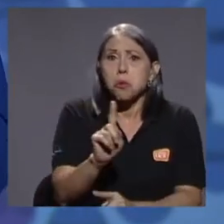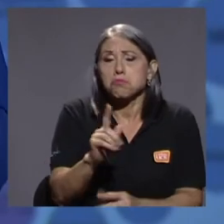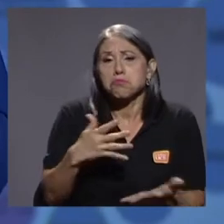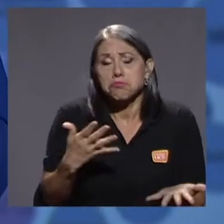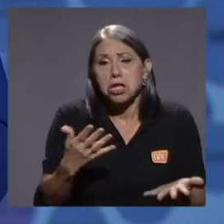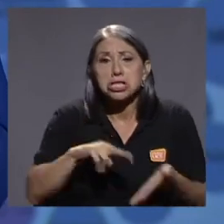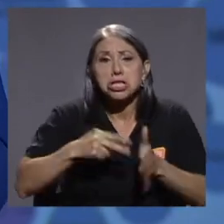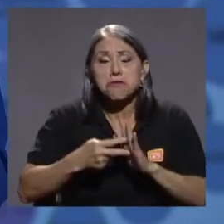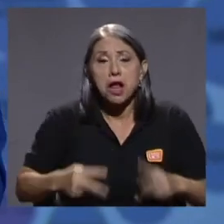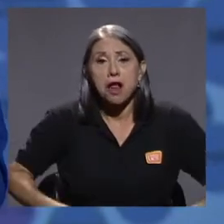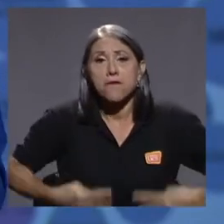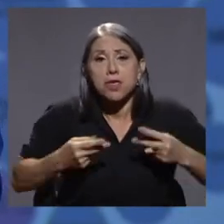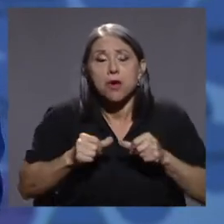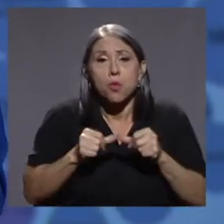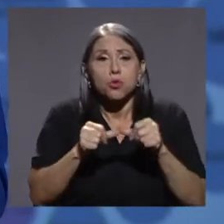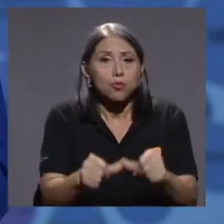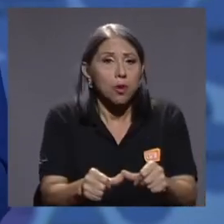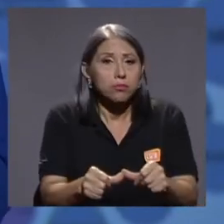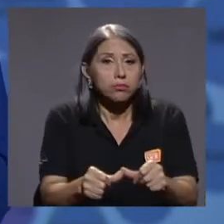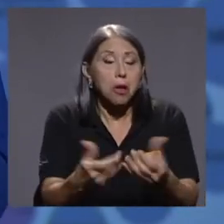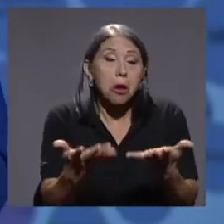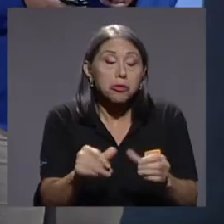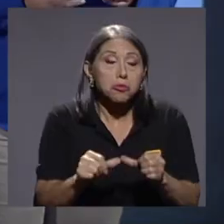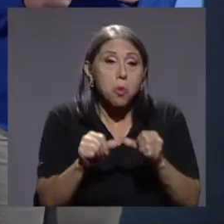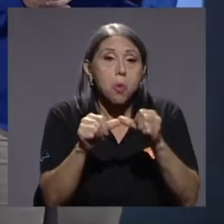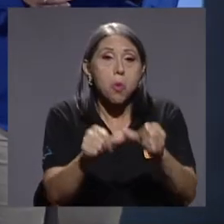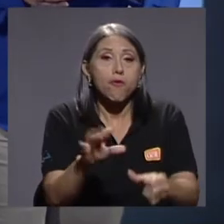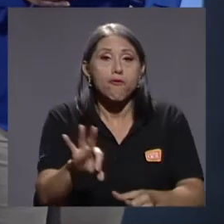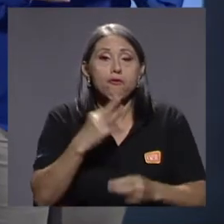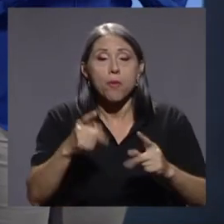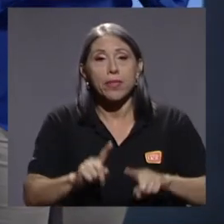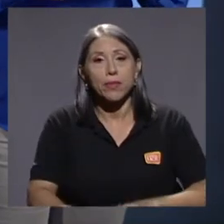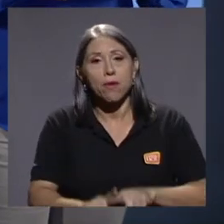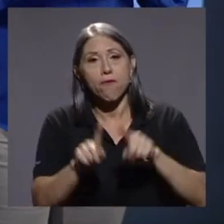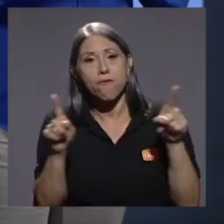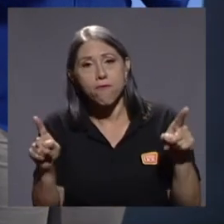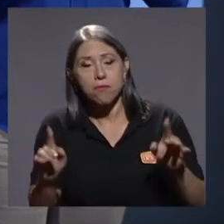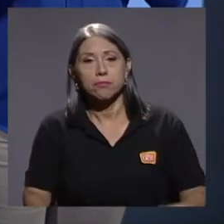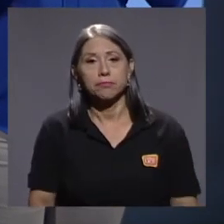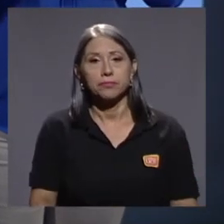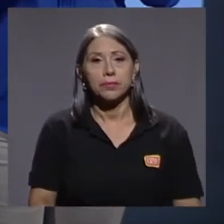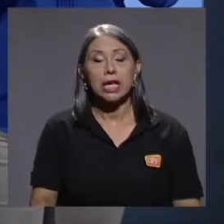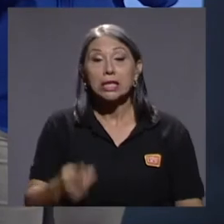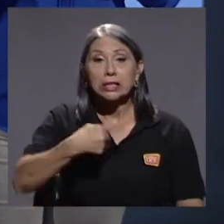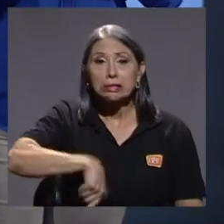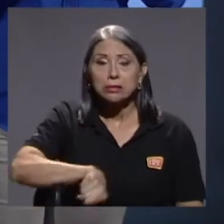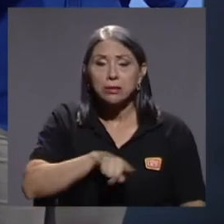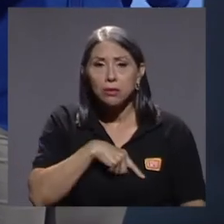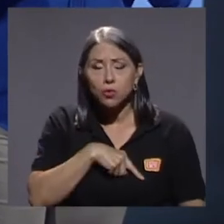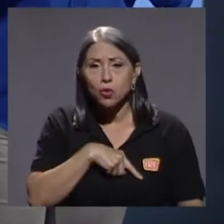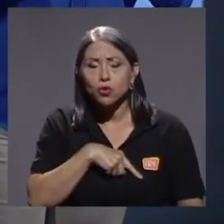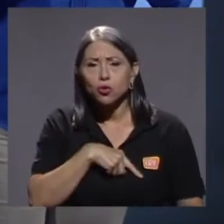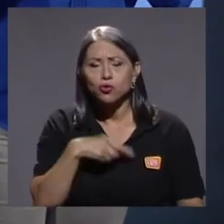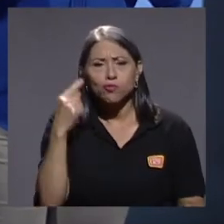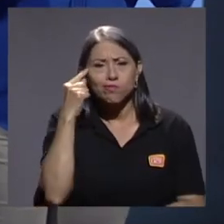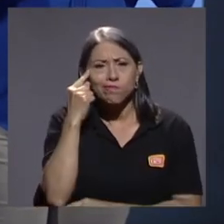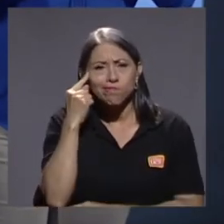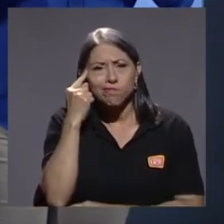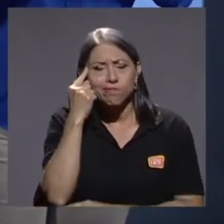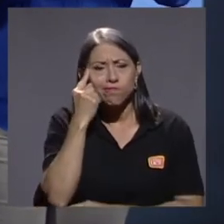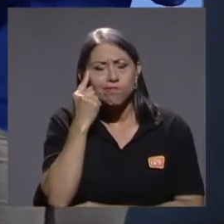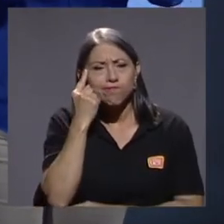nos continuamos de una manera diferente. Si nosotros analizamos cómo